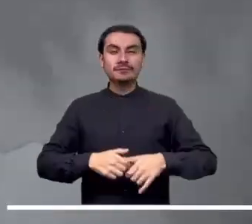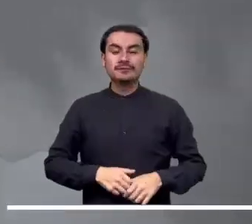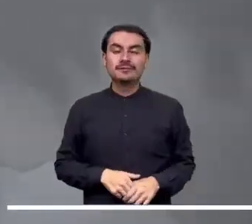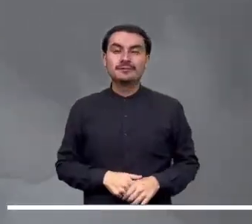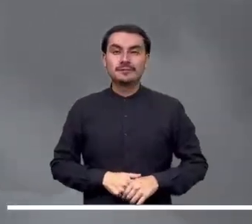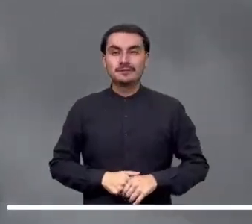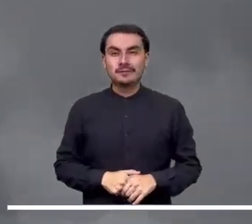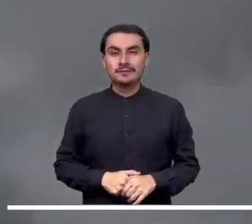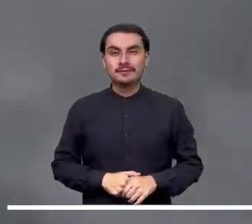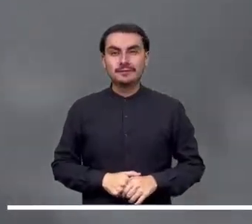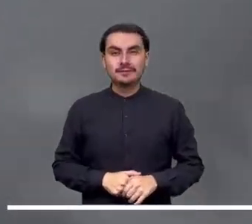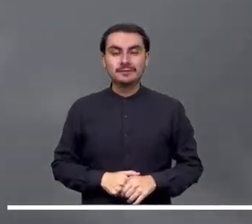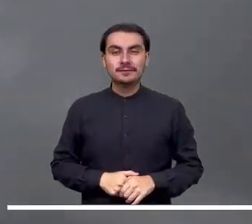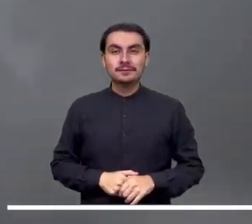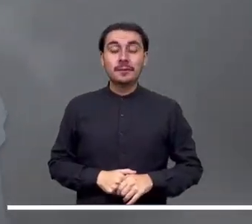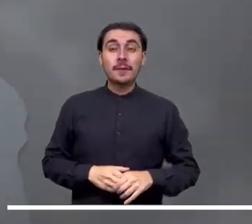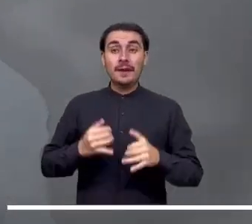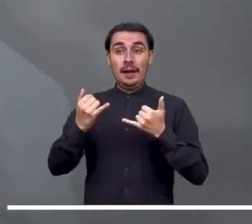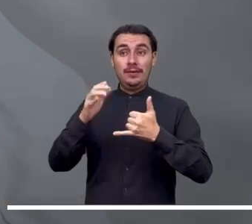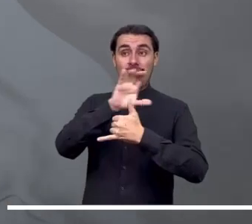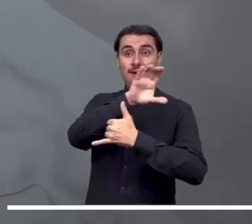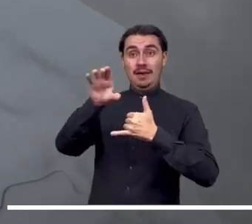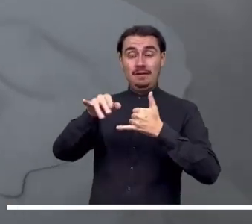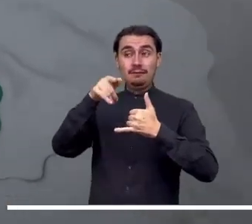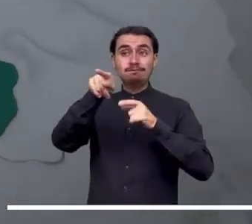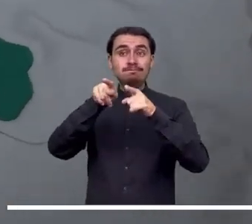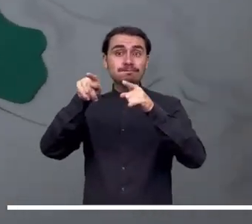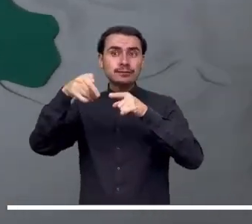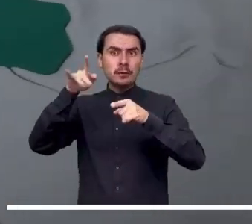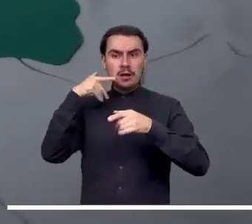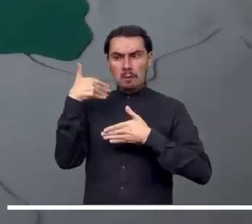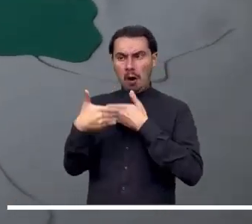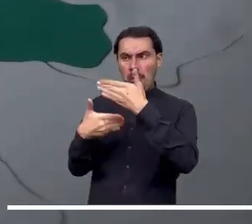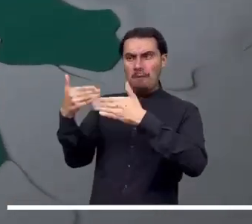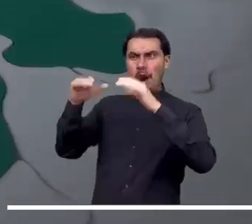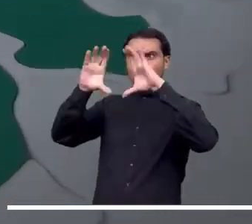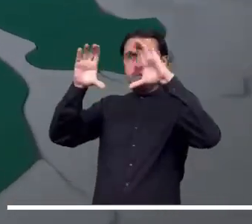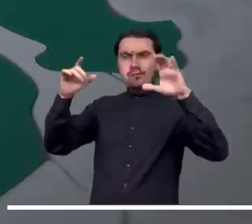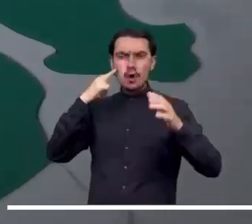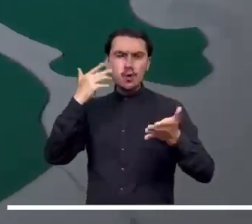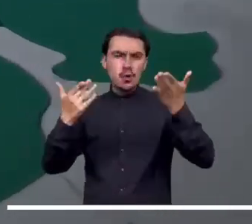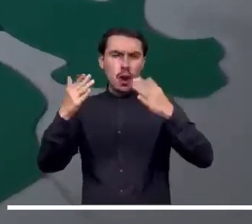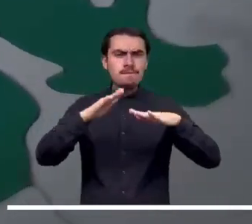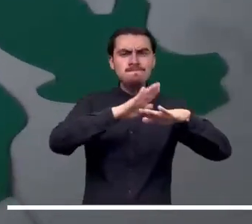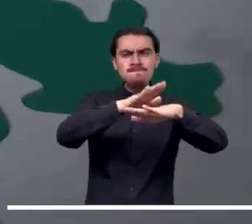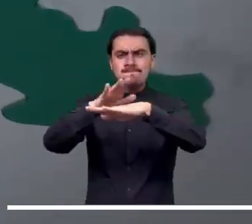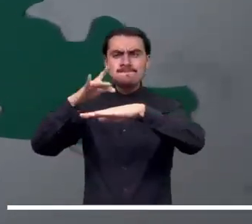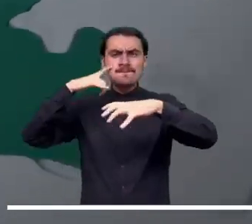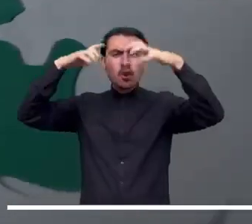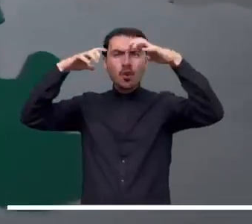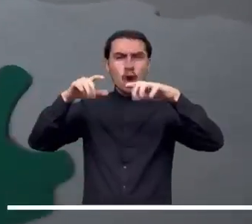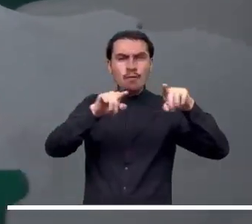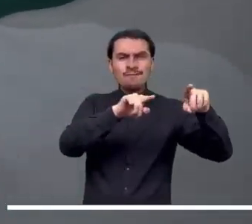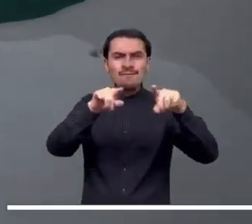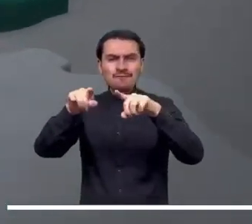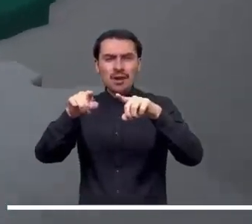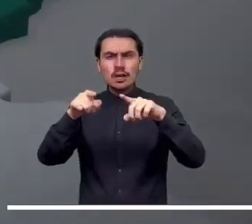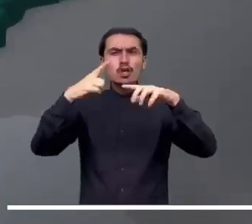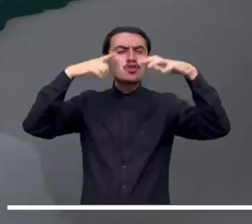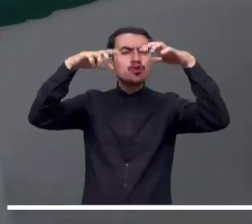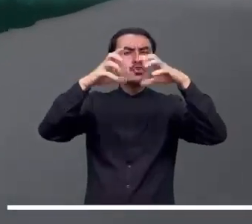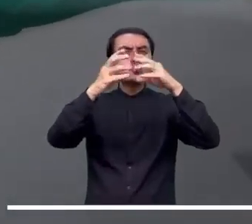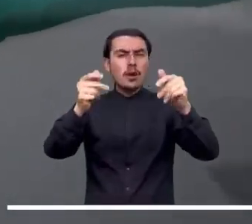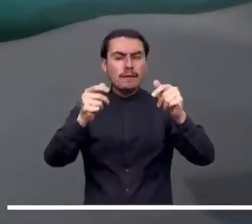Empezamos por el Caribe que promete lluvias ligeras en el sur de La Guajira, Cesar, Nororiente y sur de Magdalena,